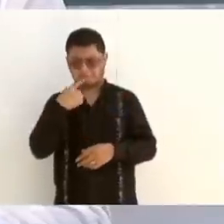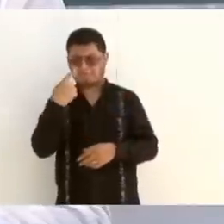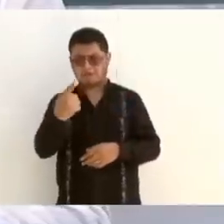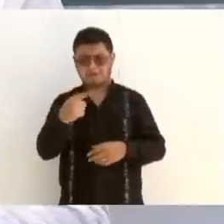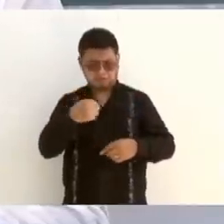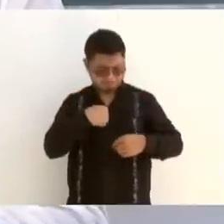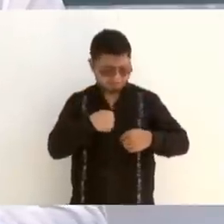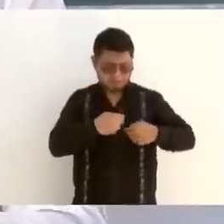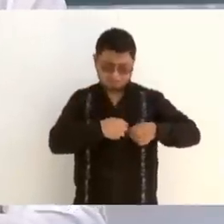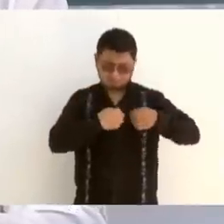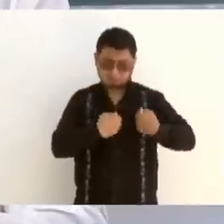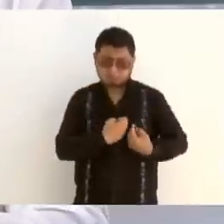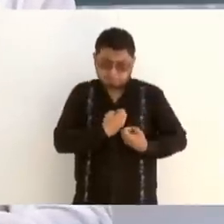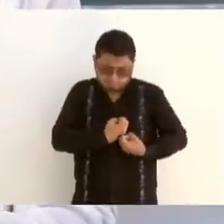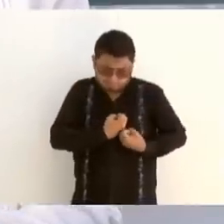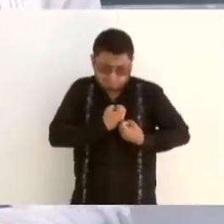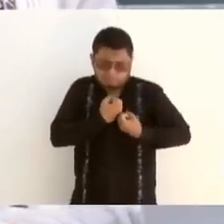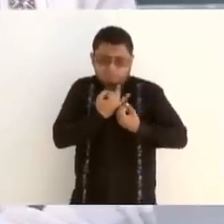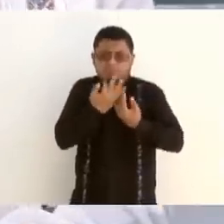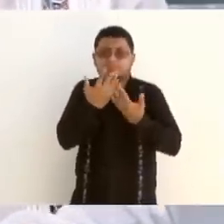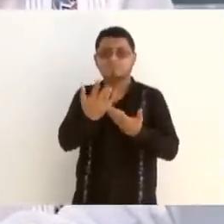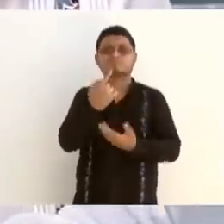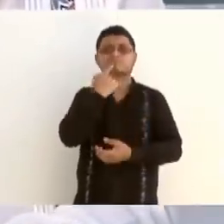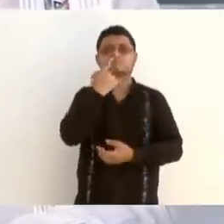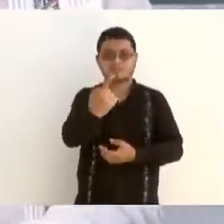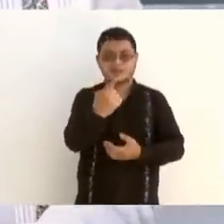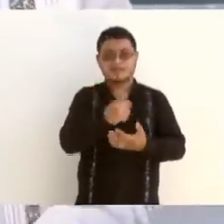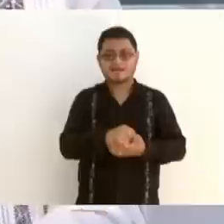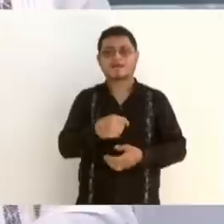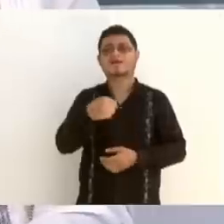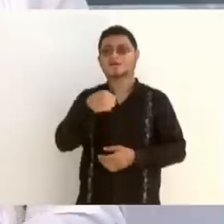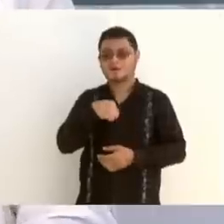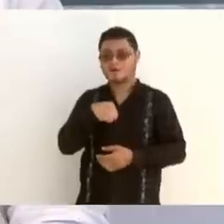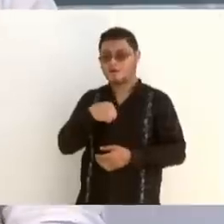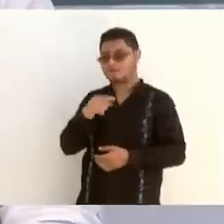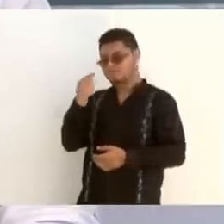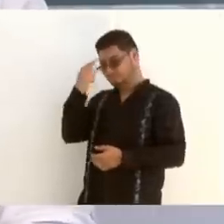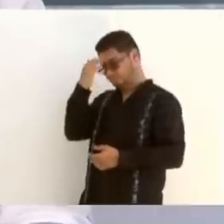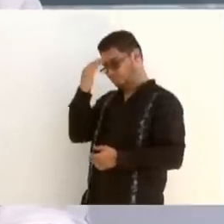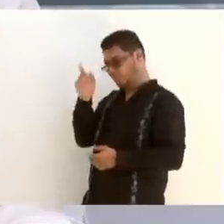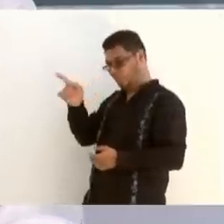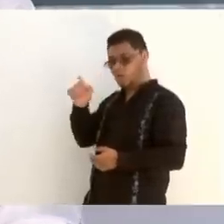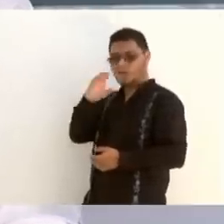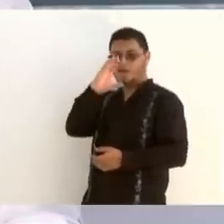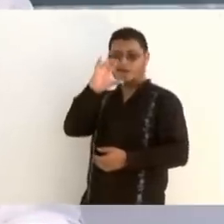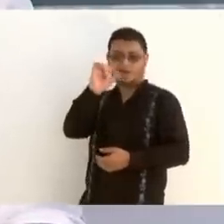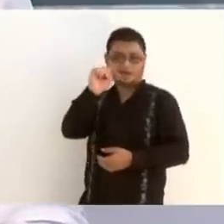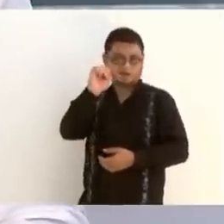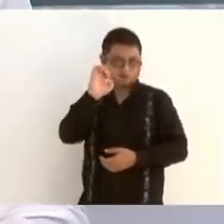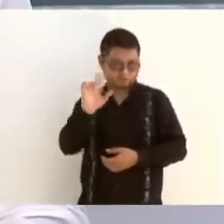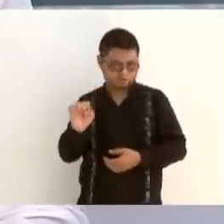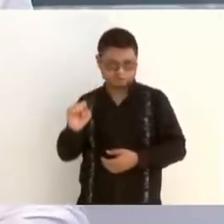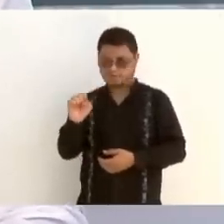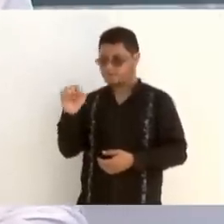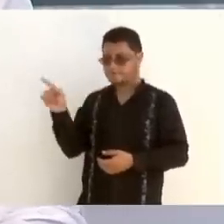que una de las características de Carlos Slim es la de que es un hombre